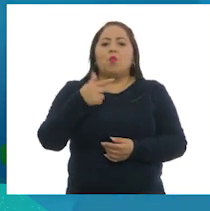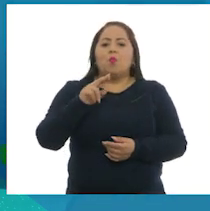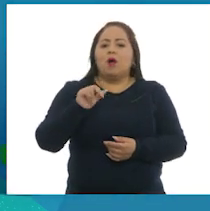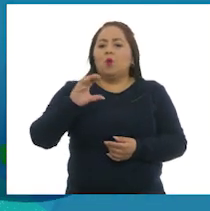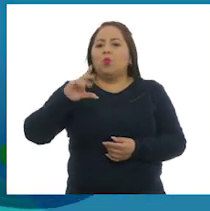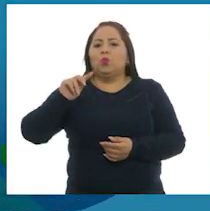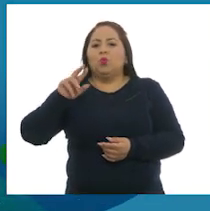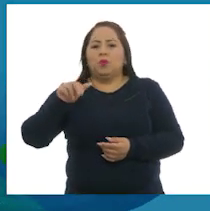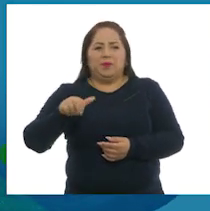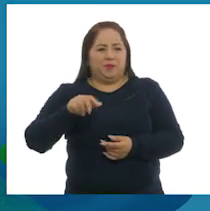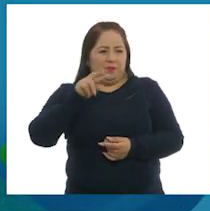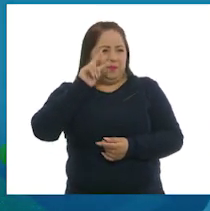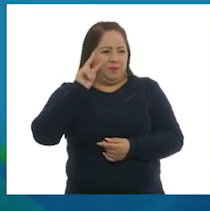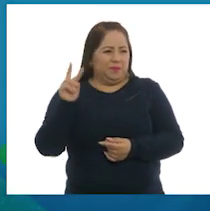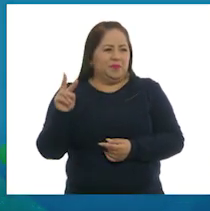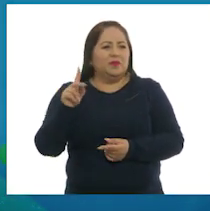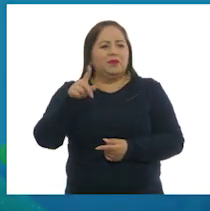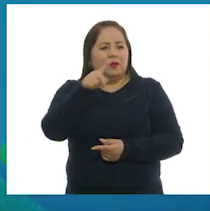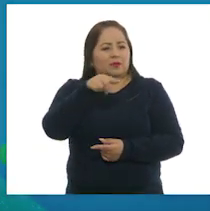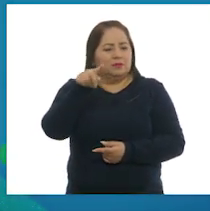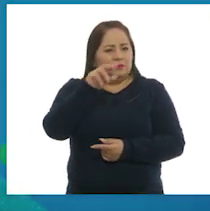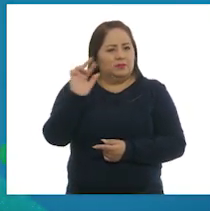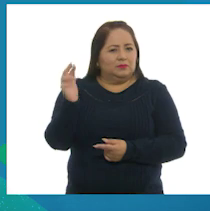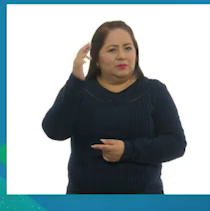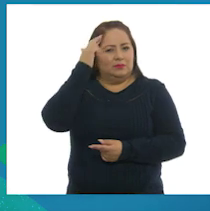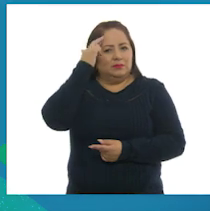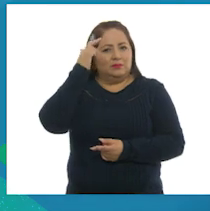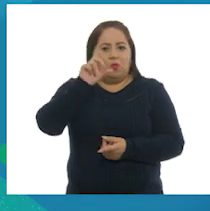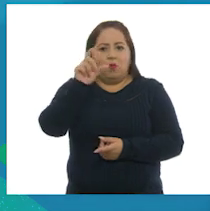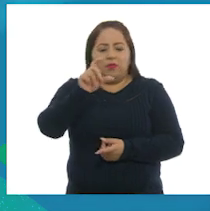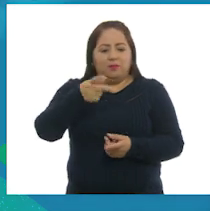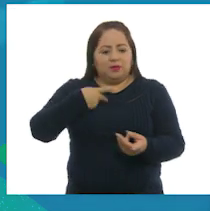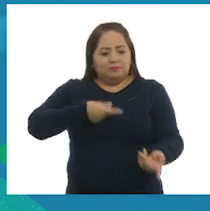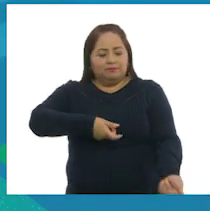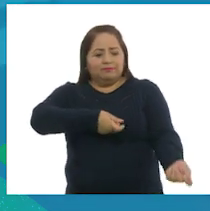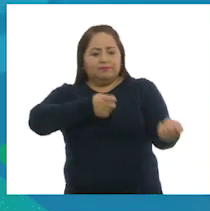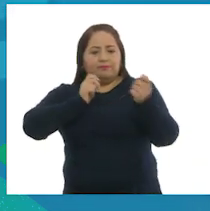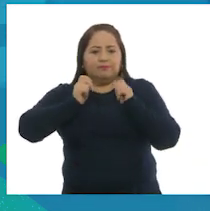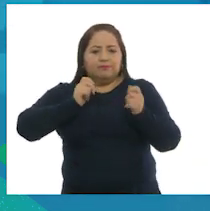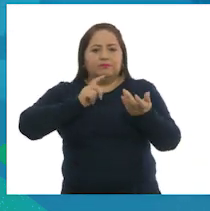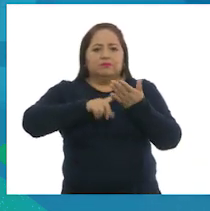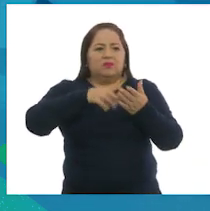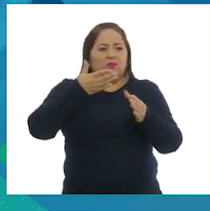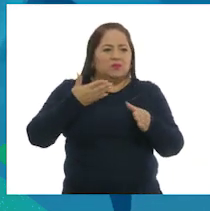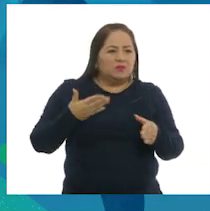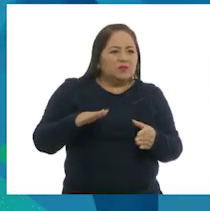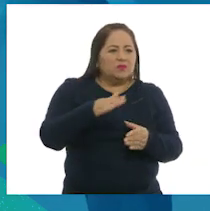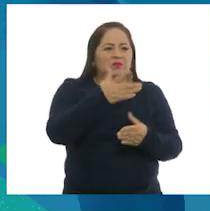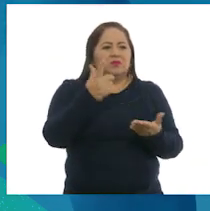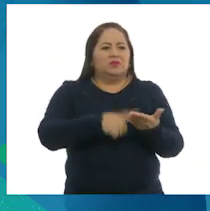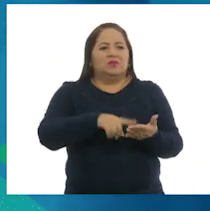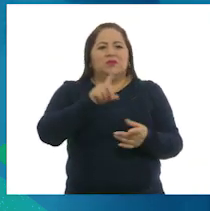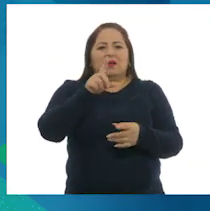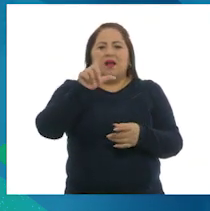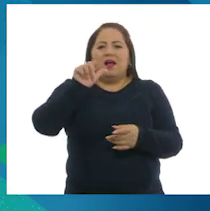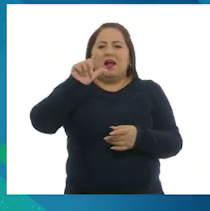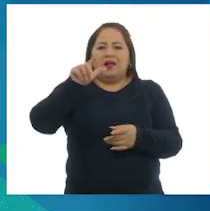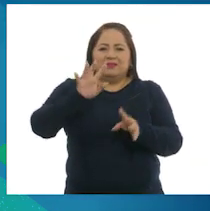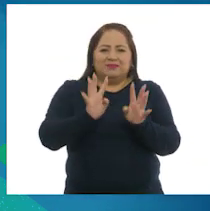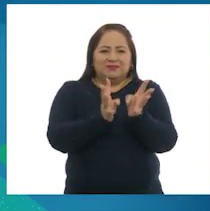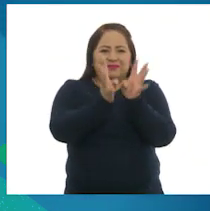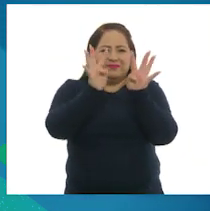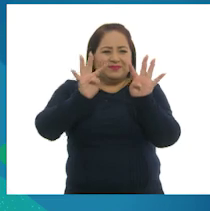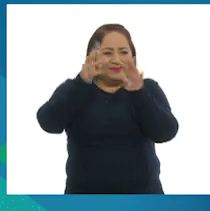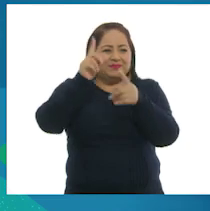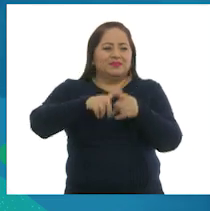acuicultura. Que recordemos, es la captura de peces, moluscos, crustáceos, algas y